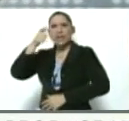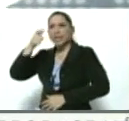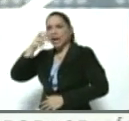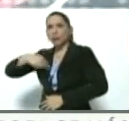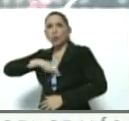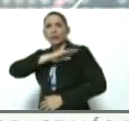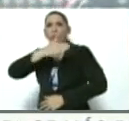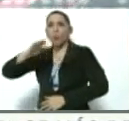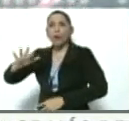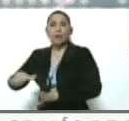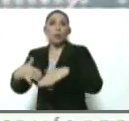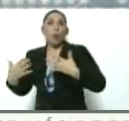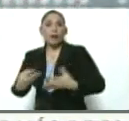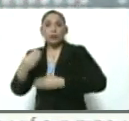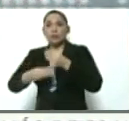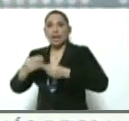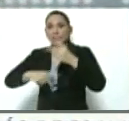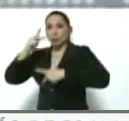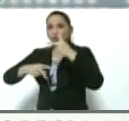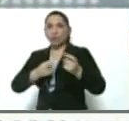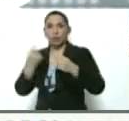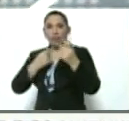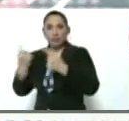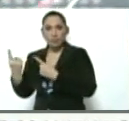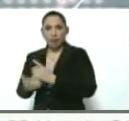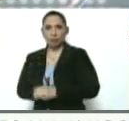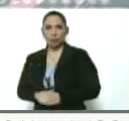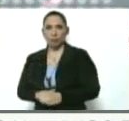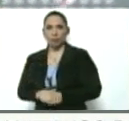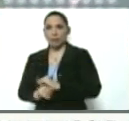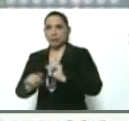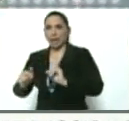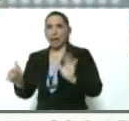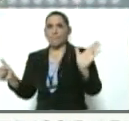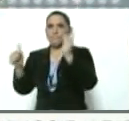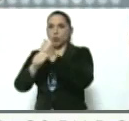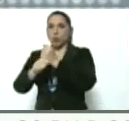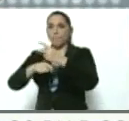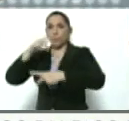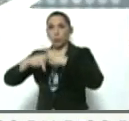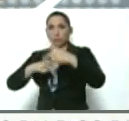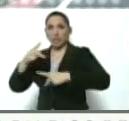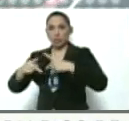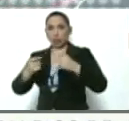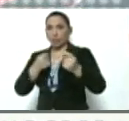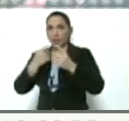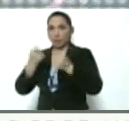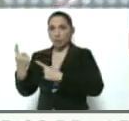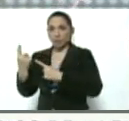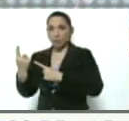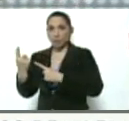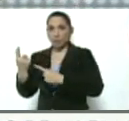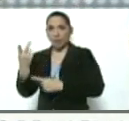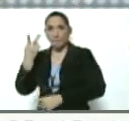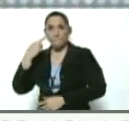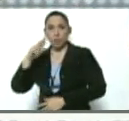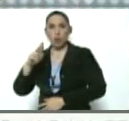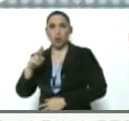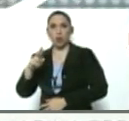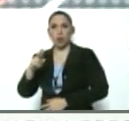a dar el proceso de desembarco, es captado ese proceso de desembarco por efectivos de nuestra